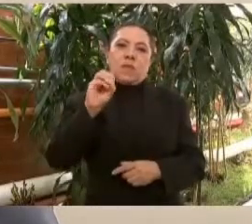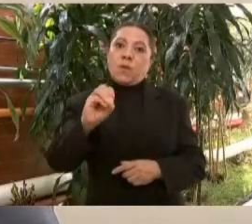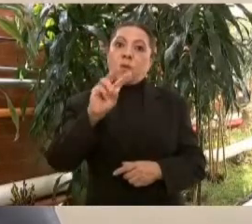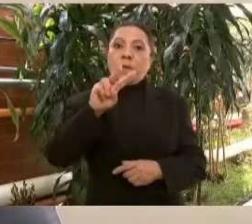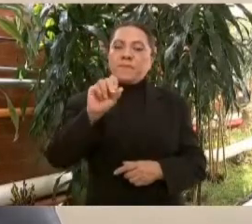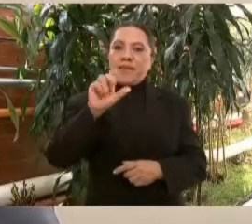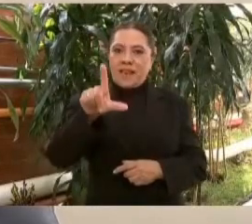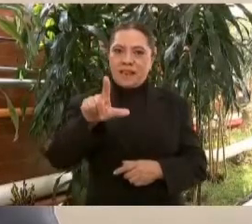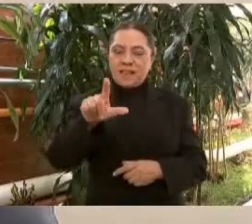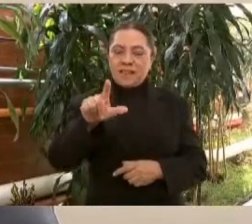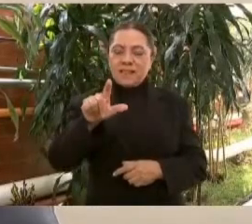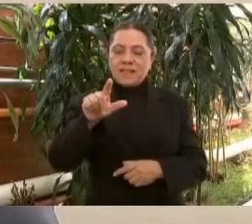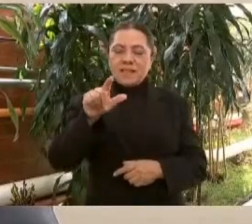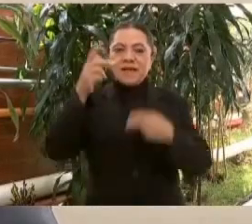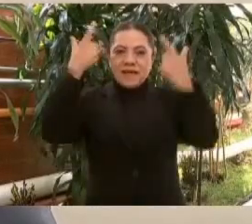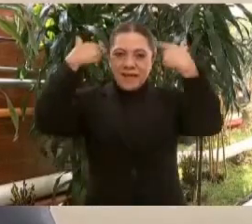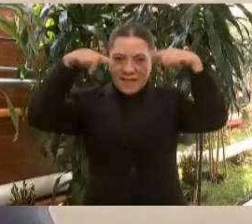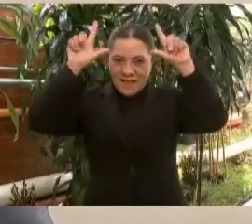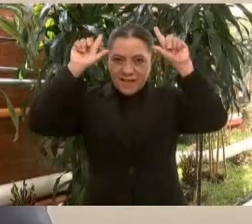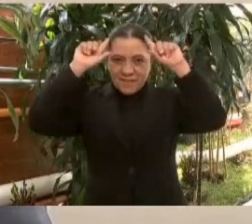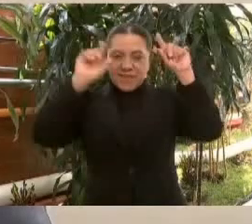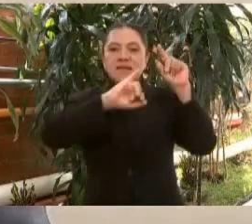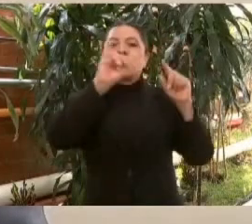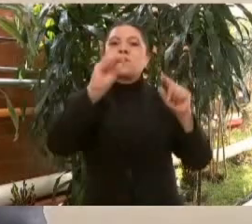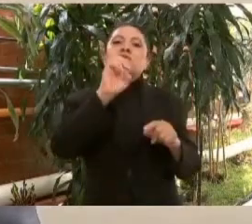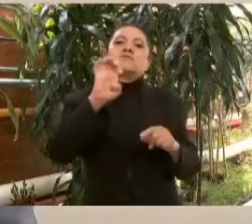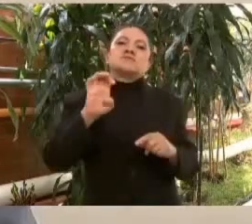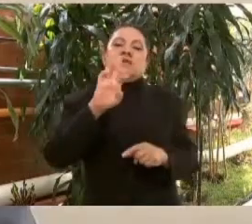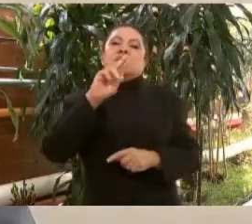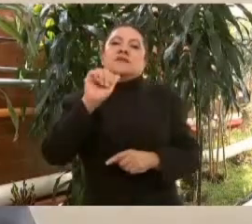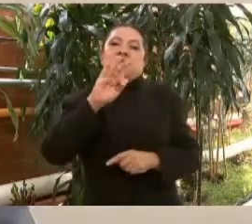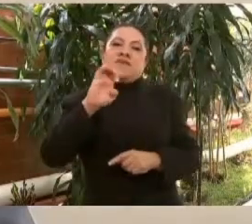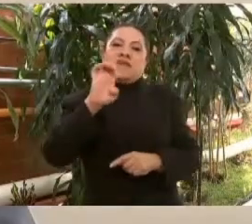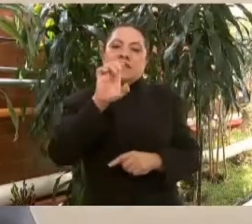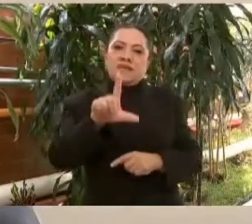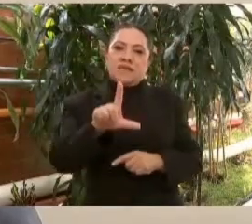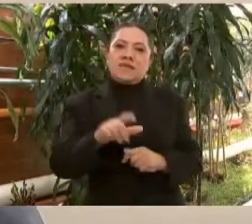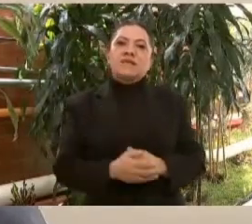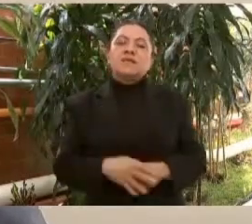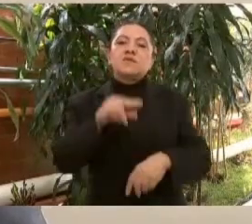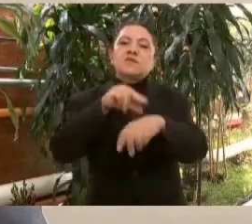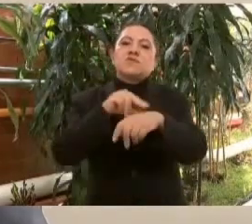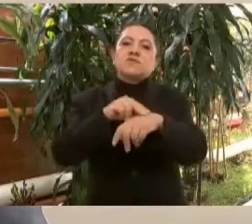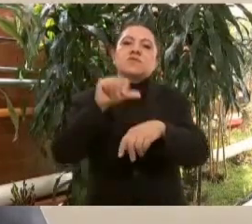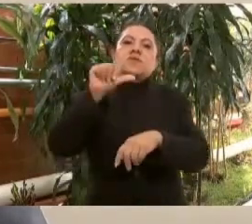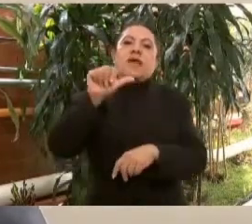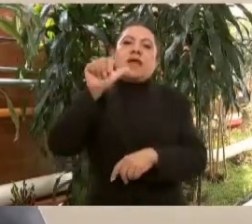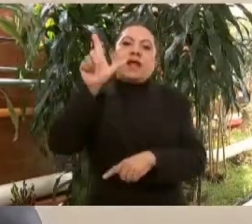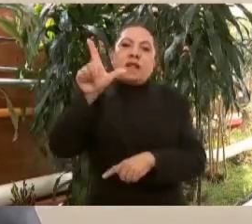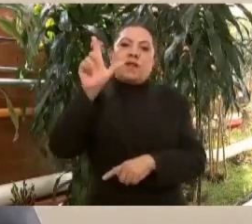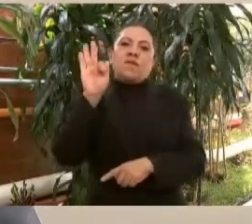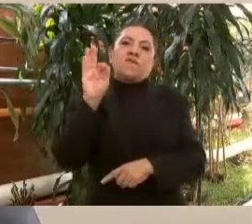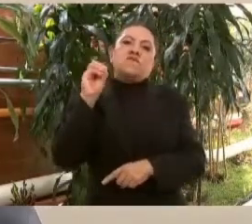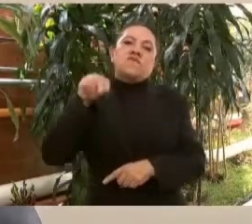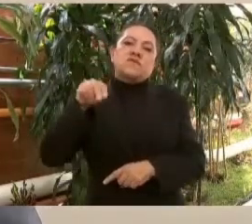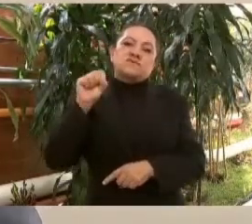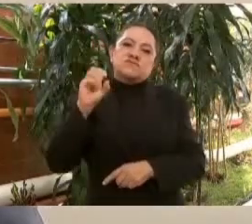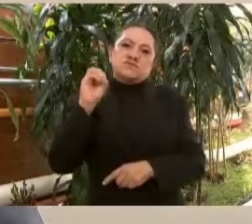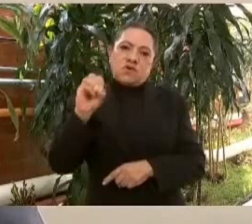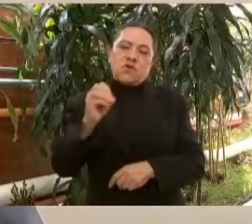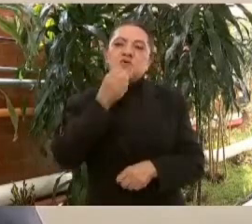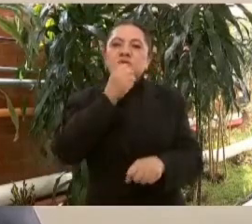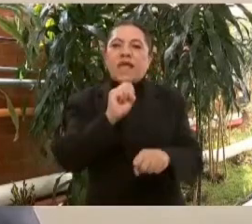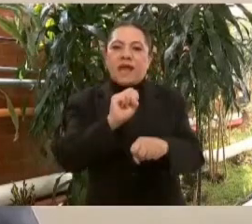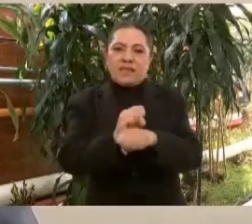almirante José Rafael Ojeda Durán, secretario de Marina, doctor Alfonso Durazo Montaño, secretario de Seguridad y